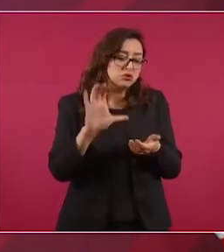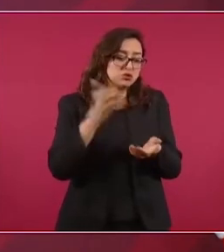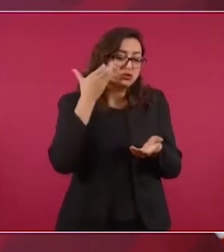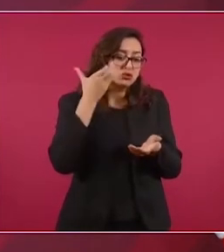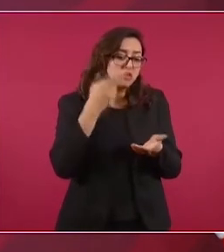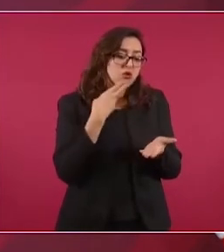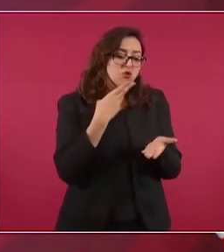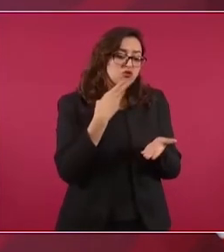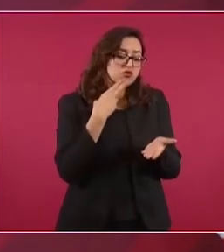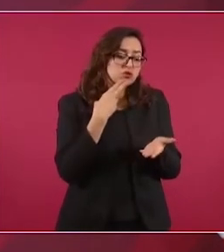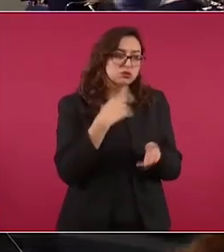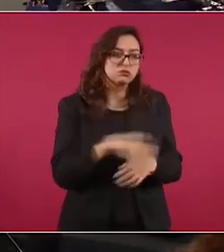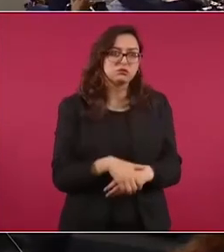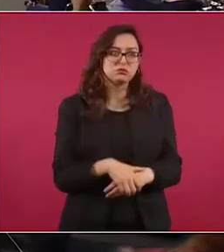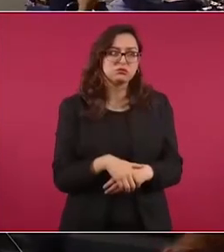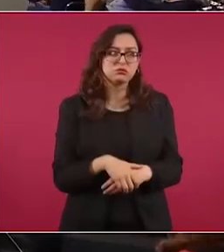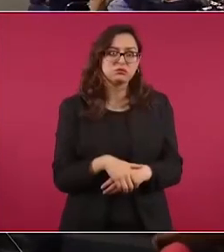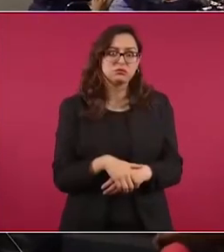Bueno.